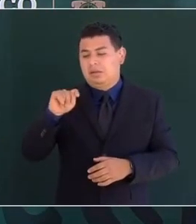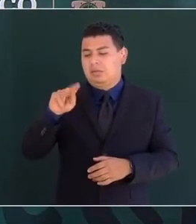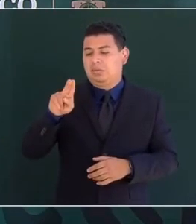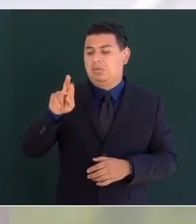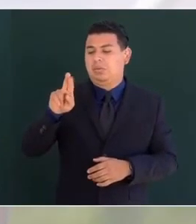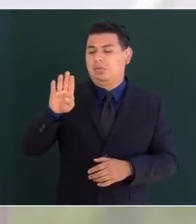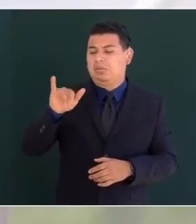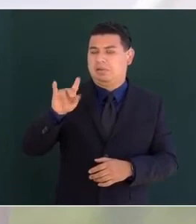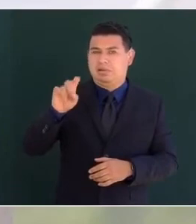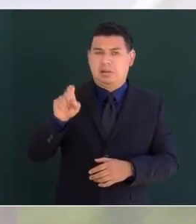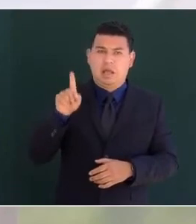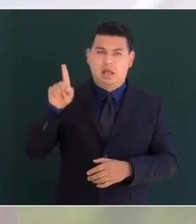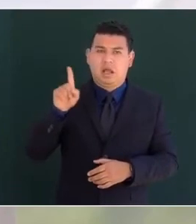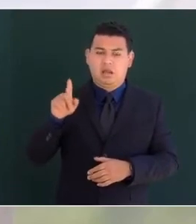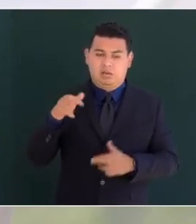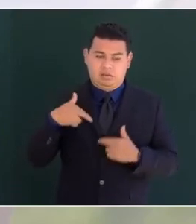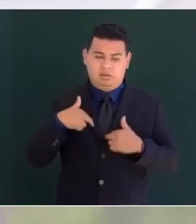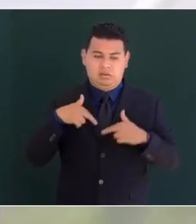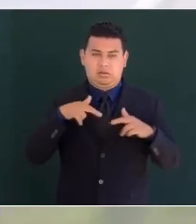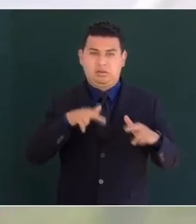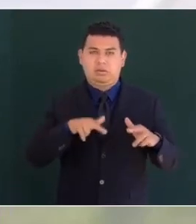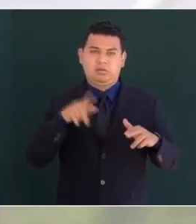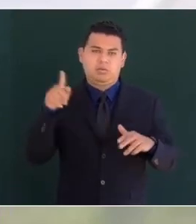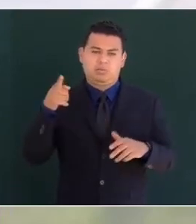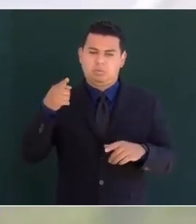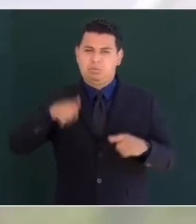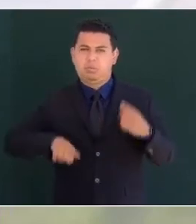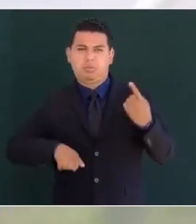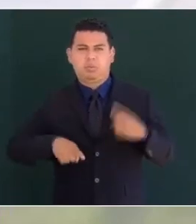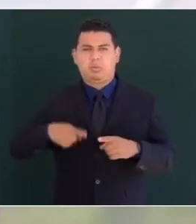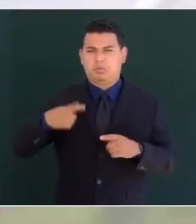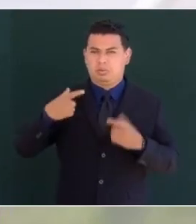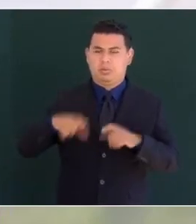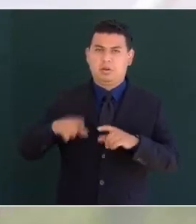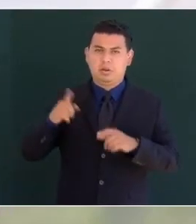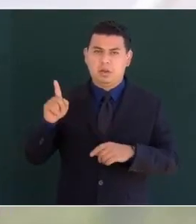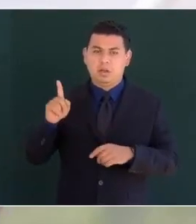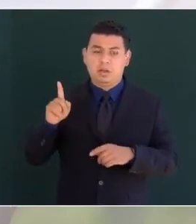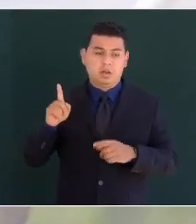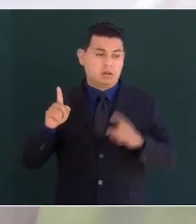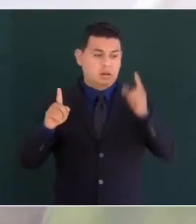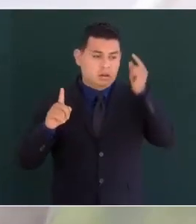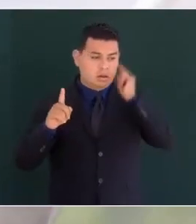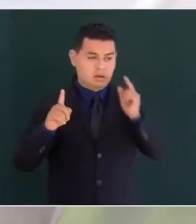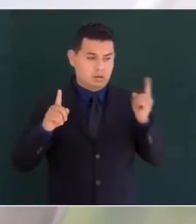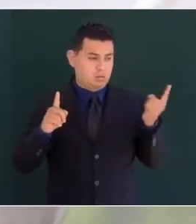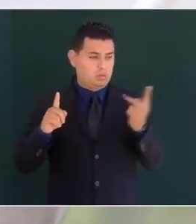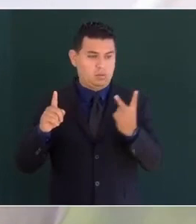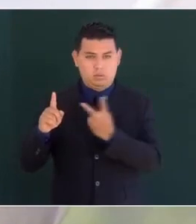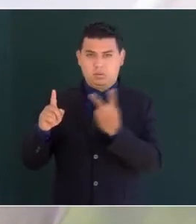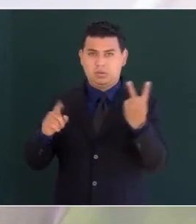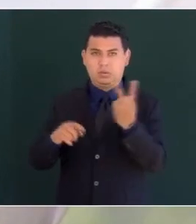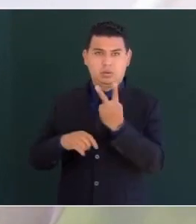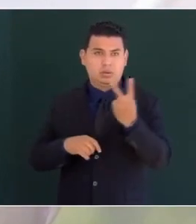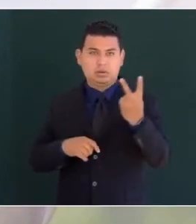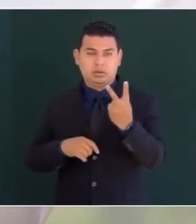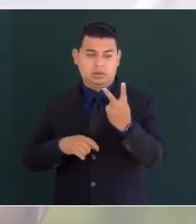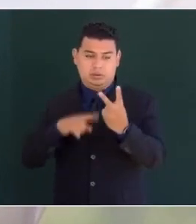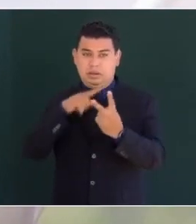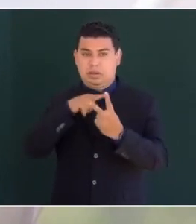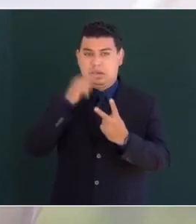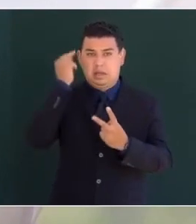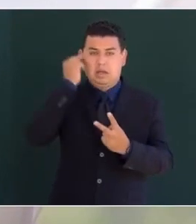representante de las clases dominantes de México y Vicente Guerrero uno de los